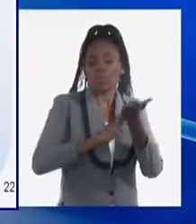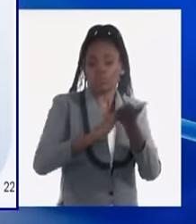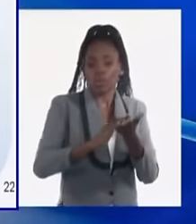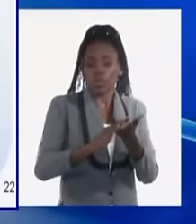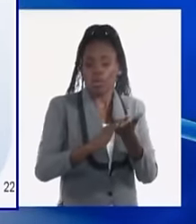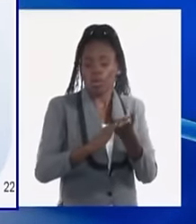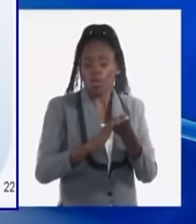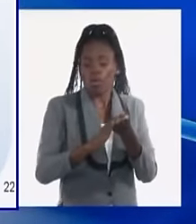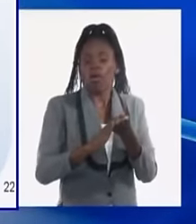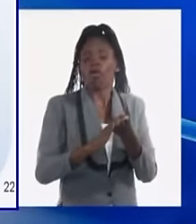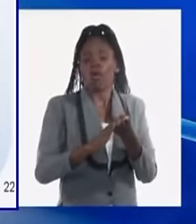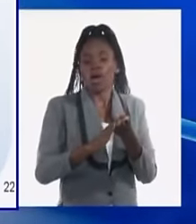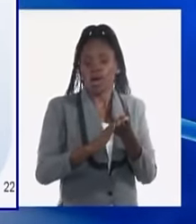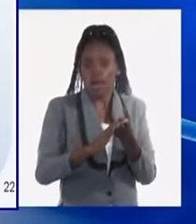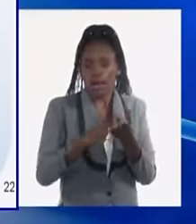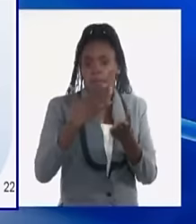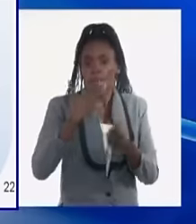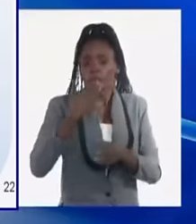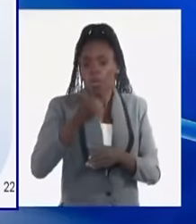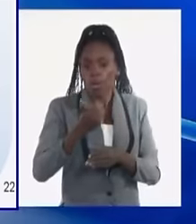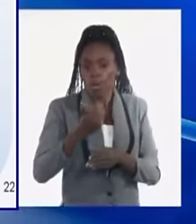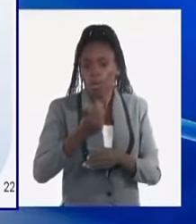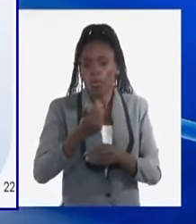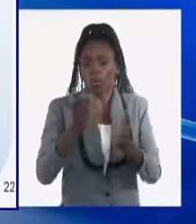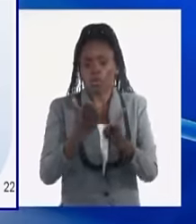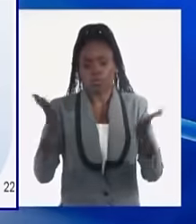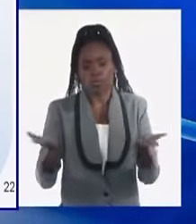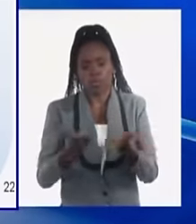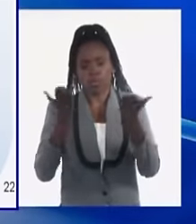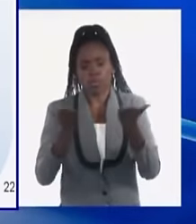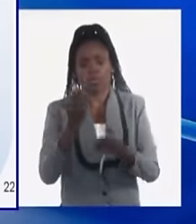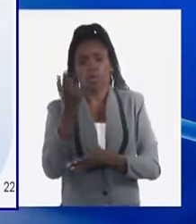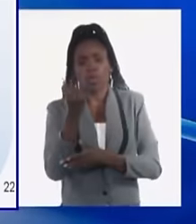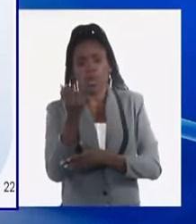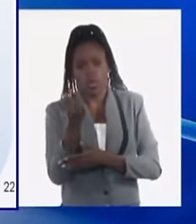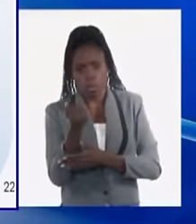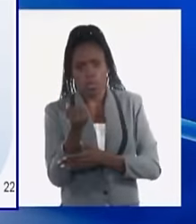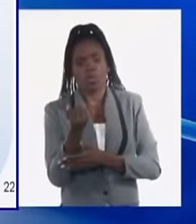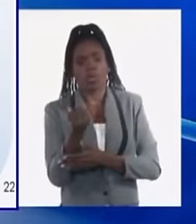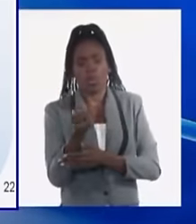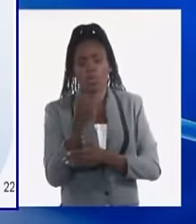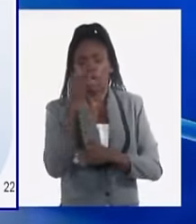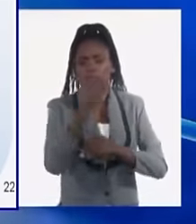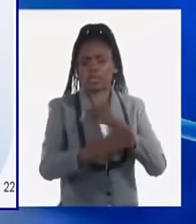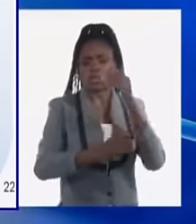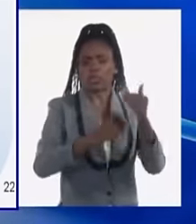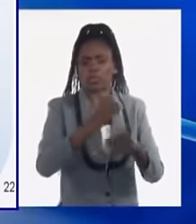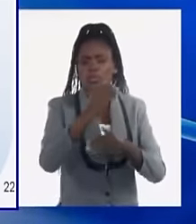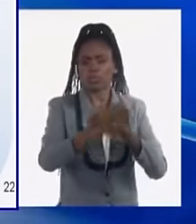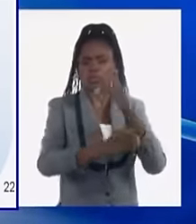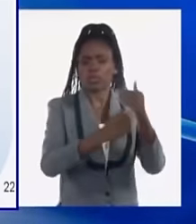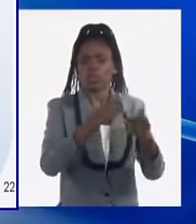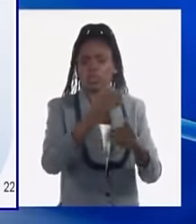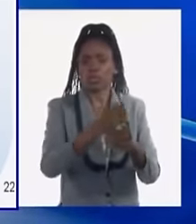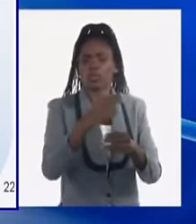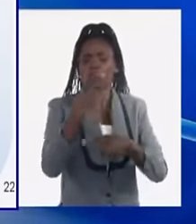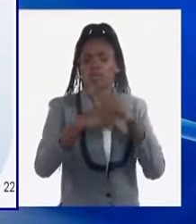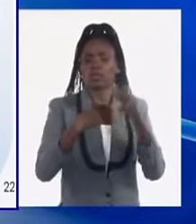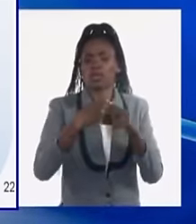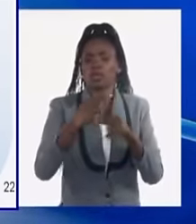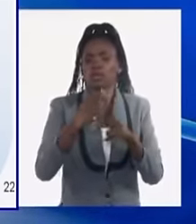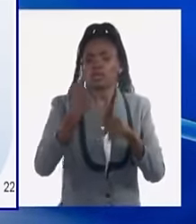entorno favorable para el crecimiento económico, el desarrollo y el proceso de construcción socialista.